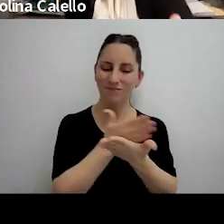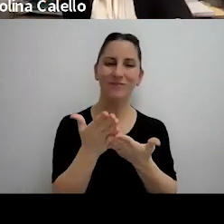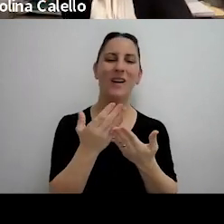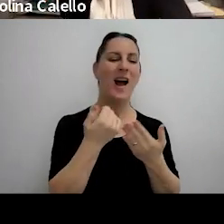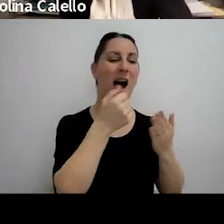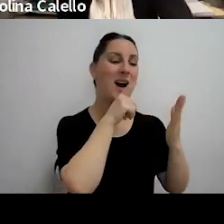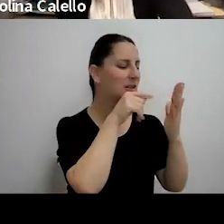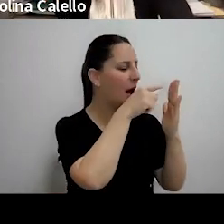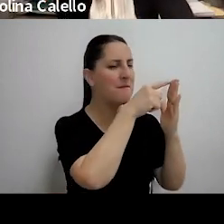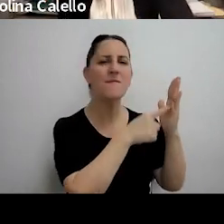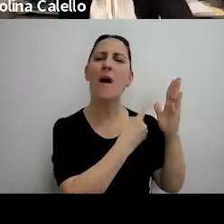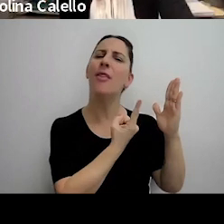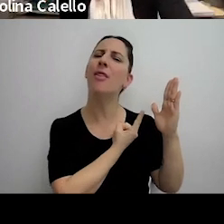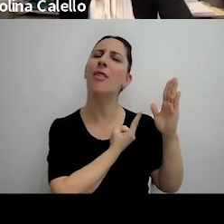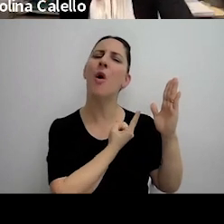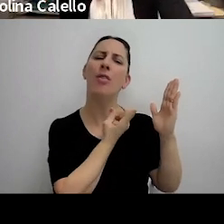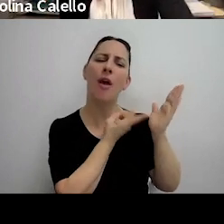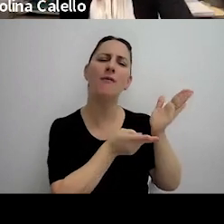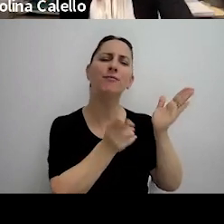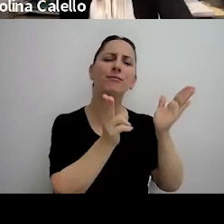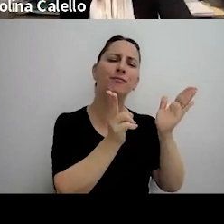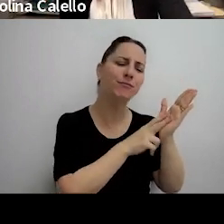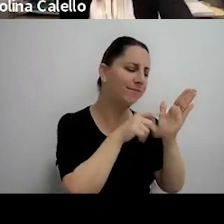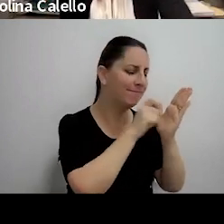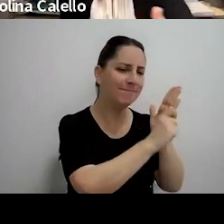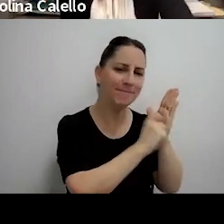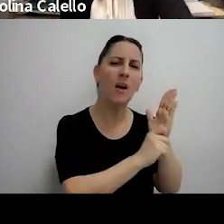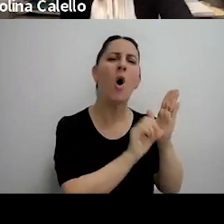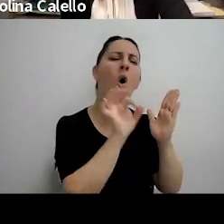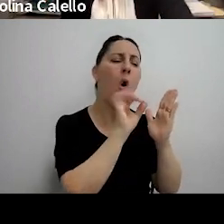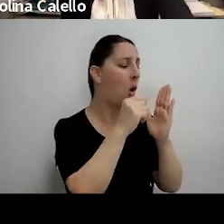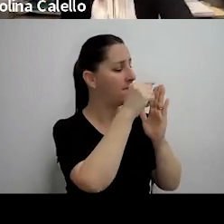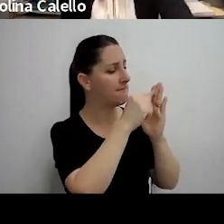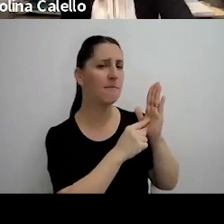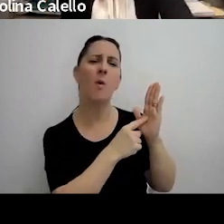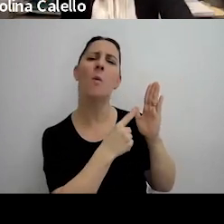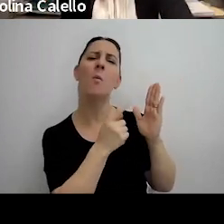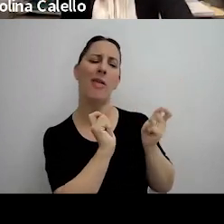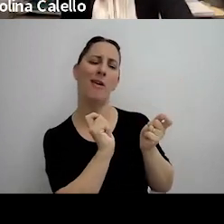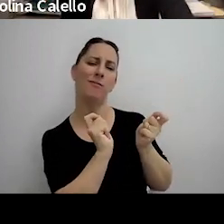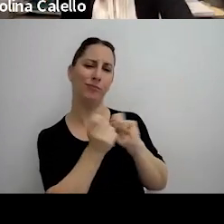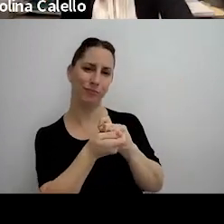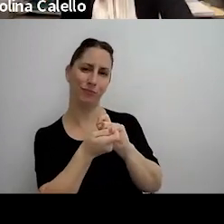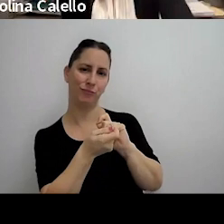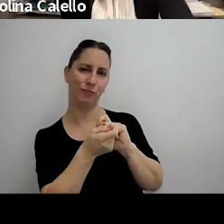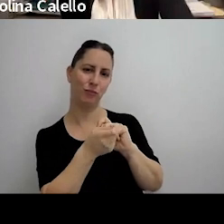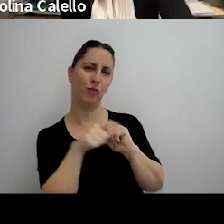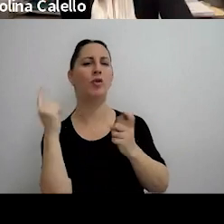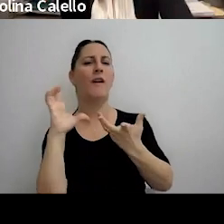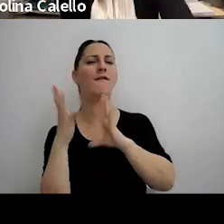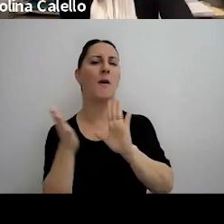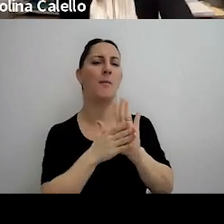acta es lo que hay que redarguir y qué parte simplemente se puede desvirtuar mediante otros medios de prueba